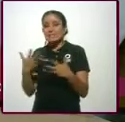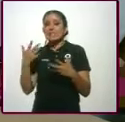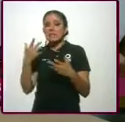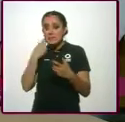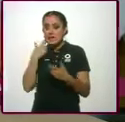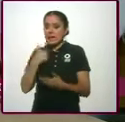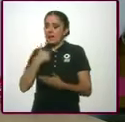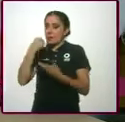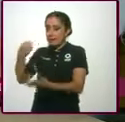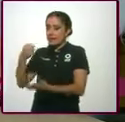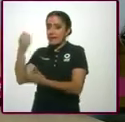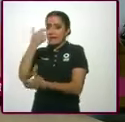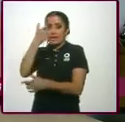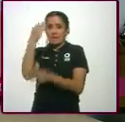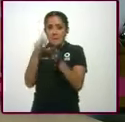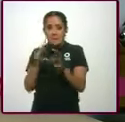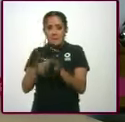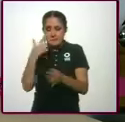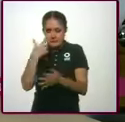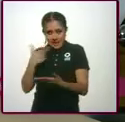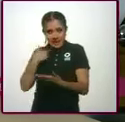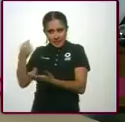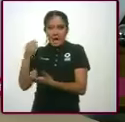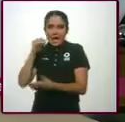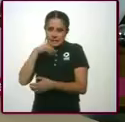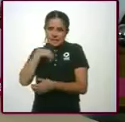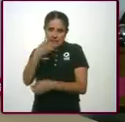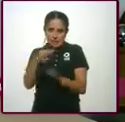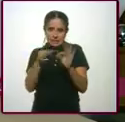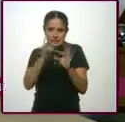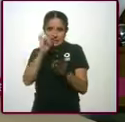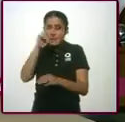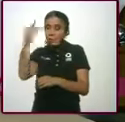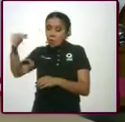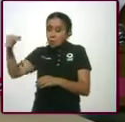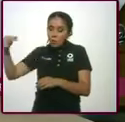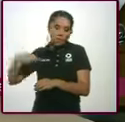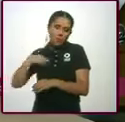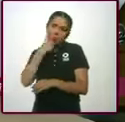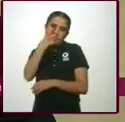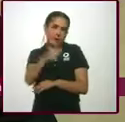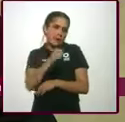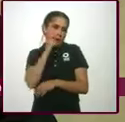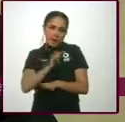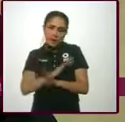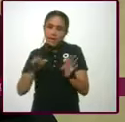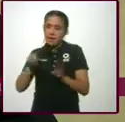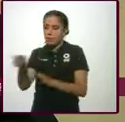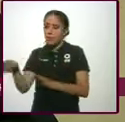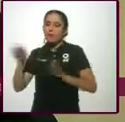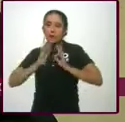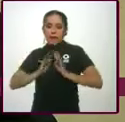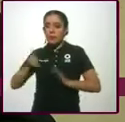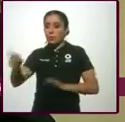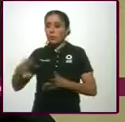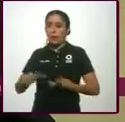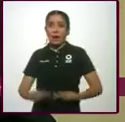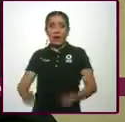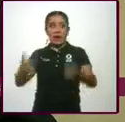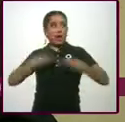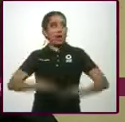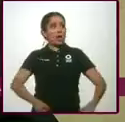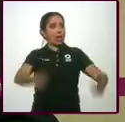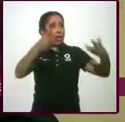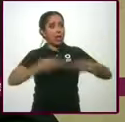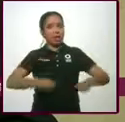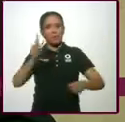Y ahí está la gente, nosotros siempre se lo recomendamos, ¿saben qué? No diga nada, usted tranquilo, no se lo gaste, cuídelo mucho. Y